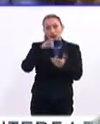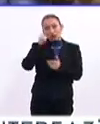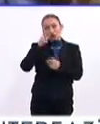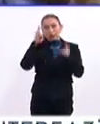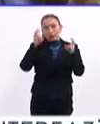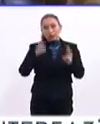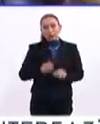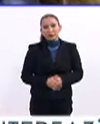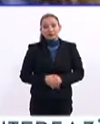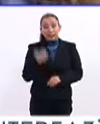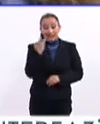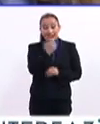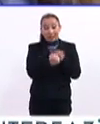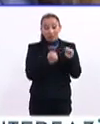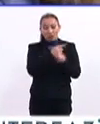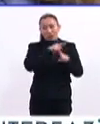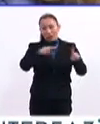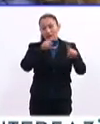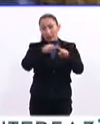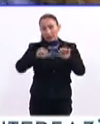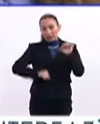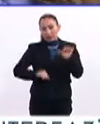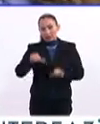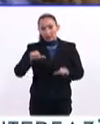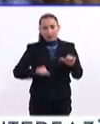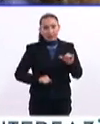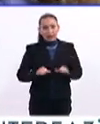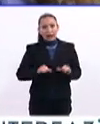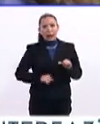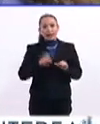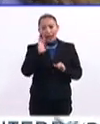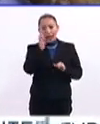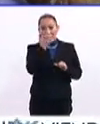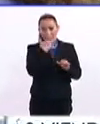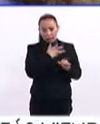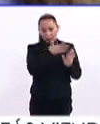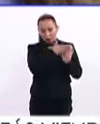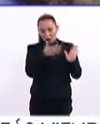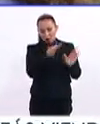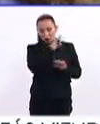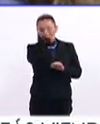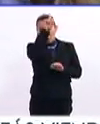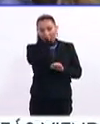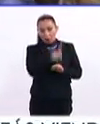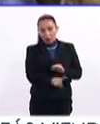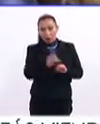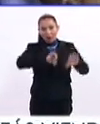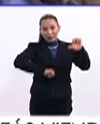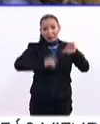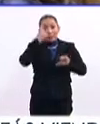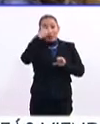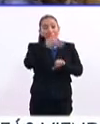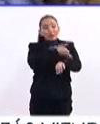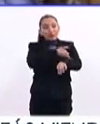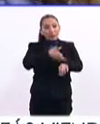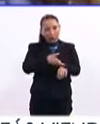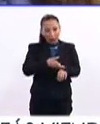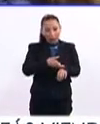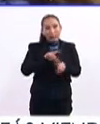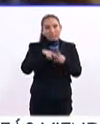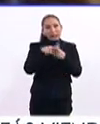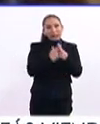Iniciamos el año con diferentes actividades. En enero tenemos todos los domingos actividades para la familia.